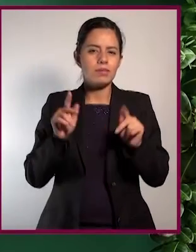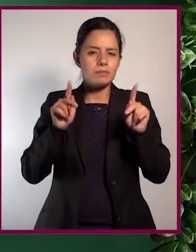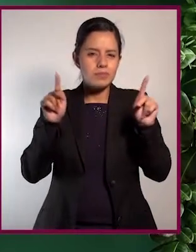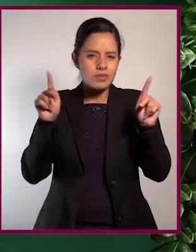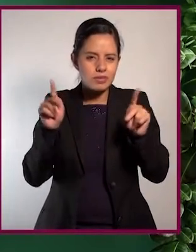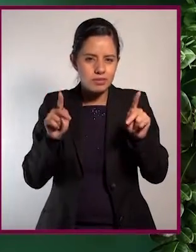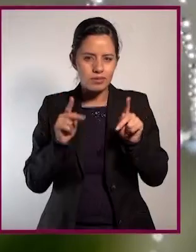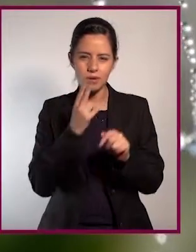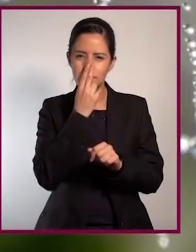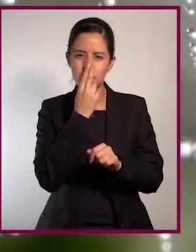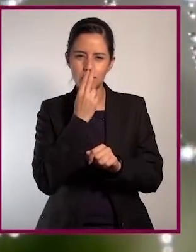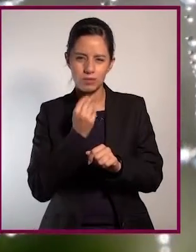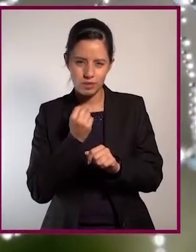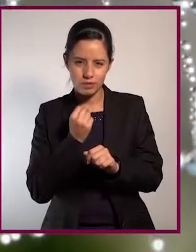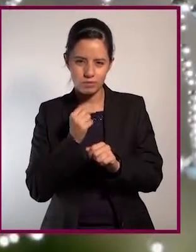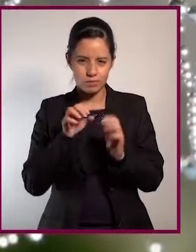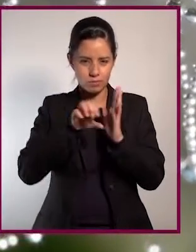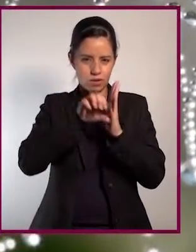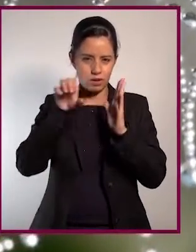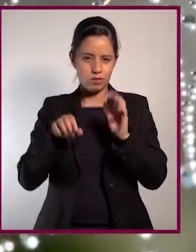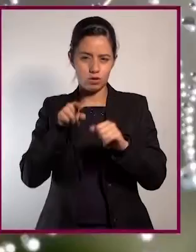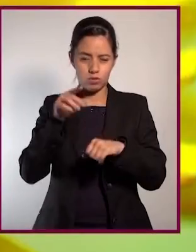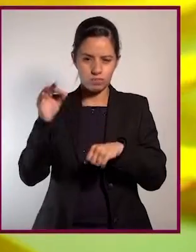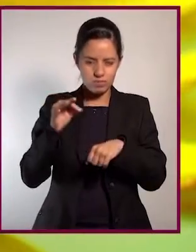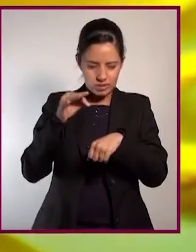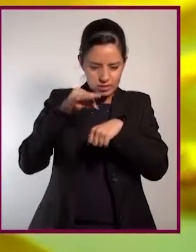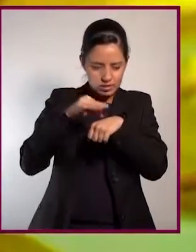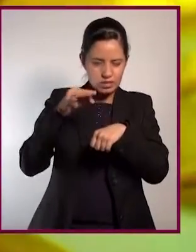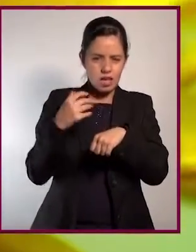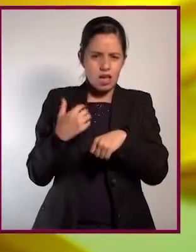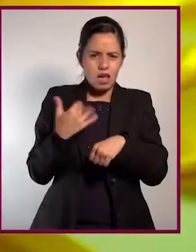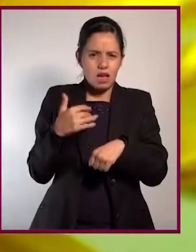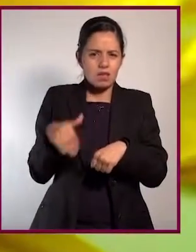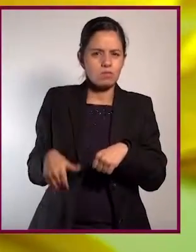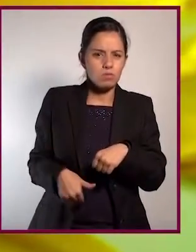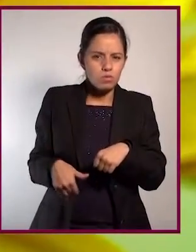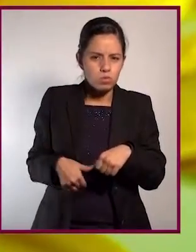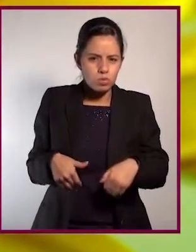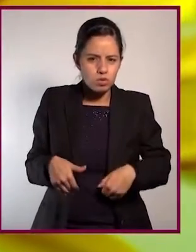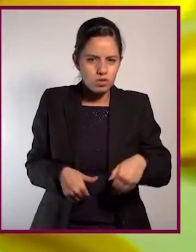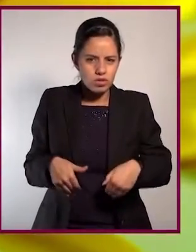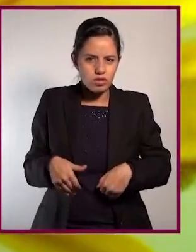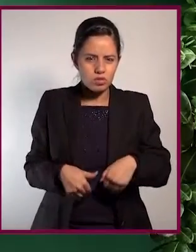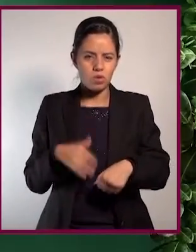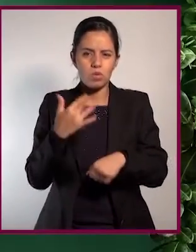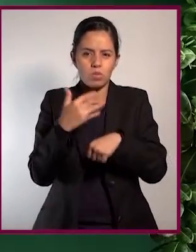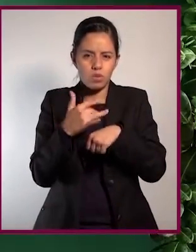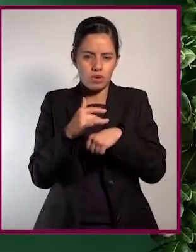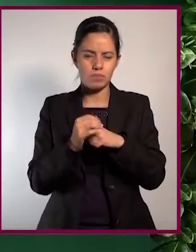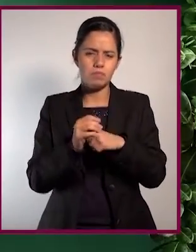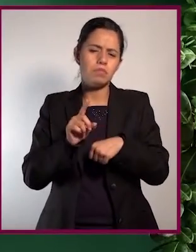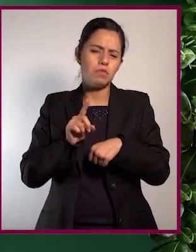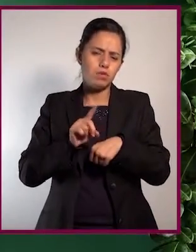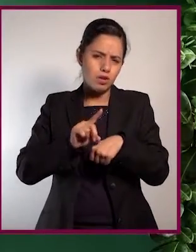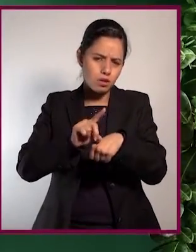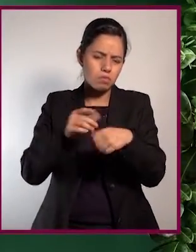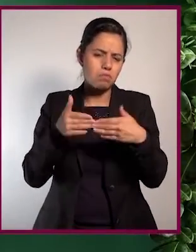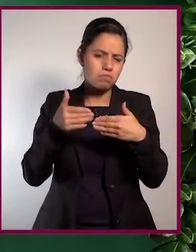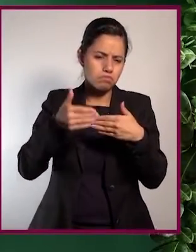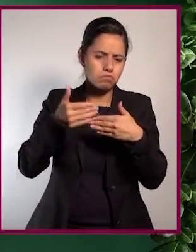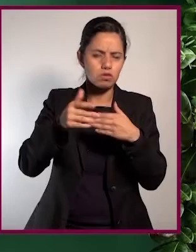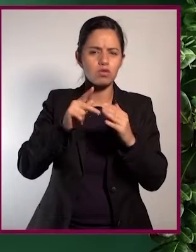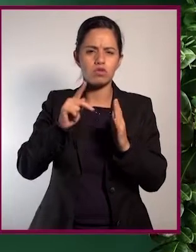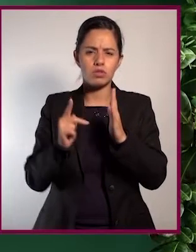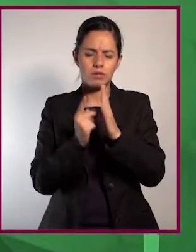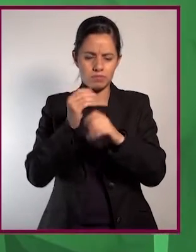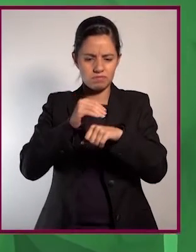Los piquetes de insecto, por ejemplo los de abeja, suelen ser molestos o dolorosos. Las molestias suelen pasar solas al